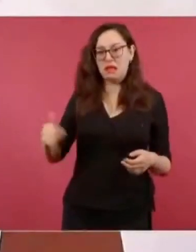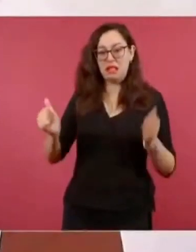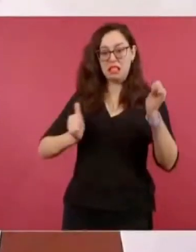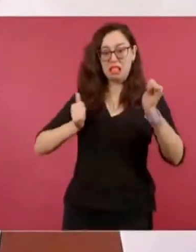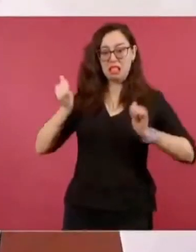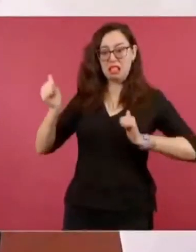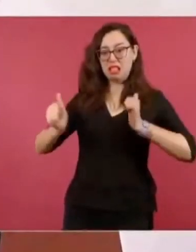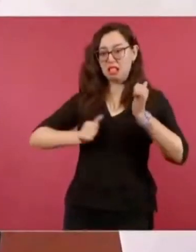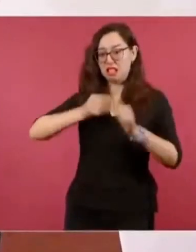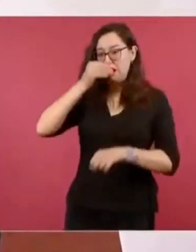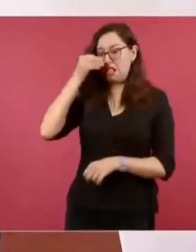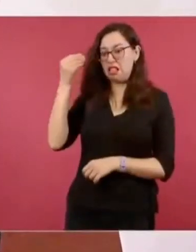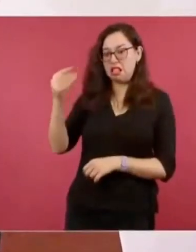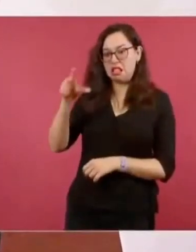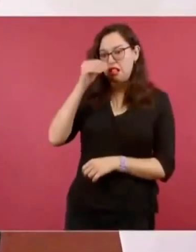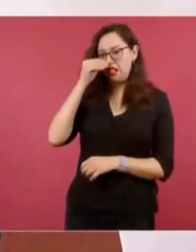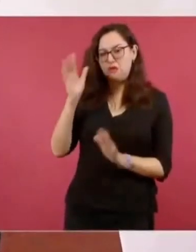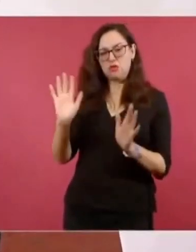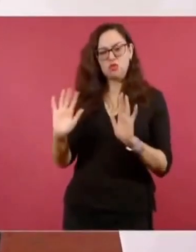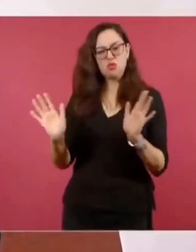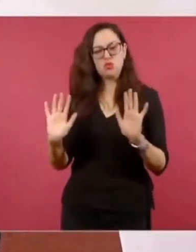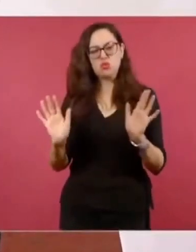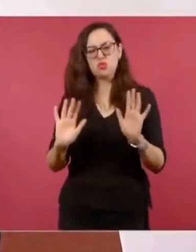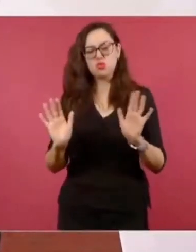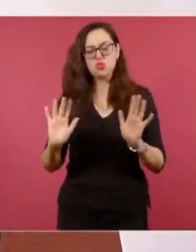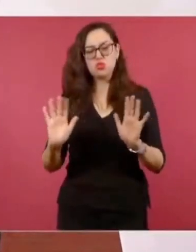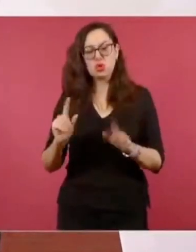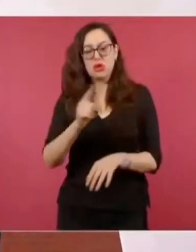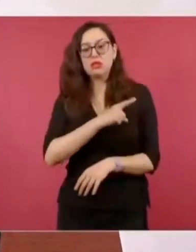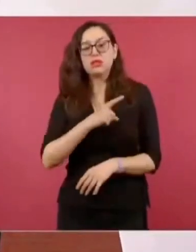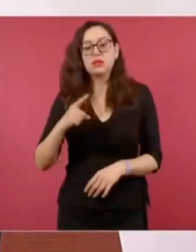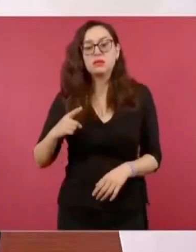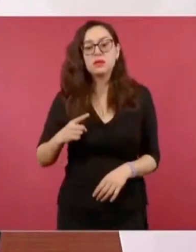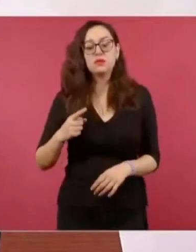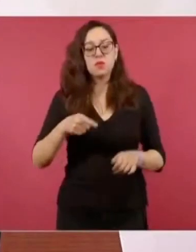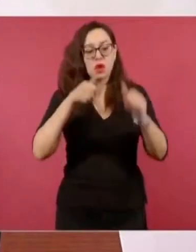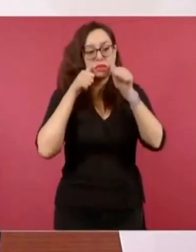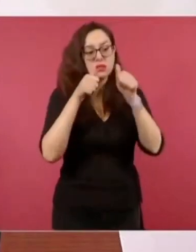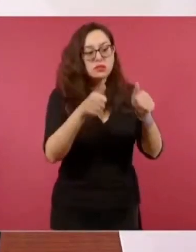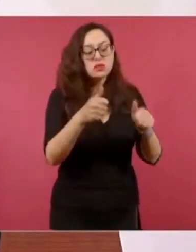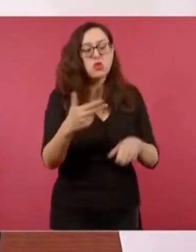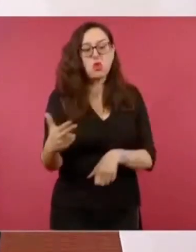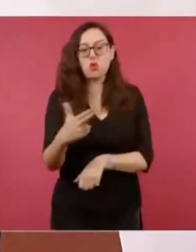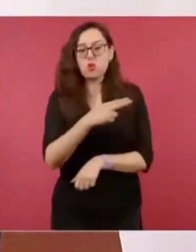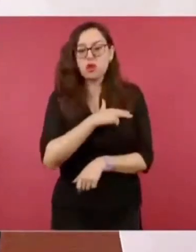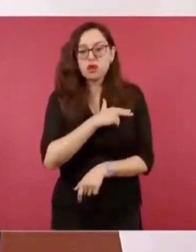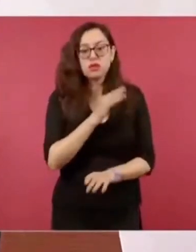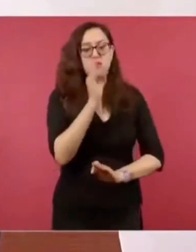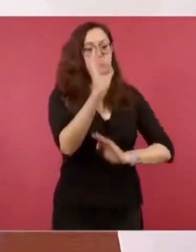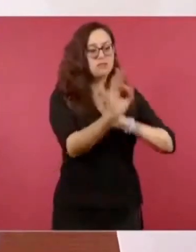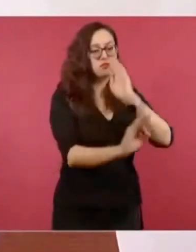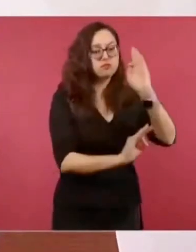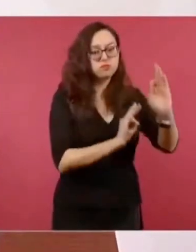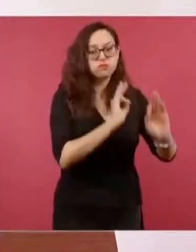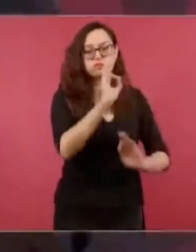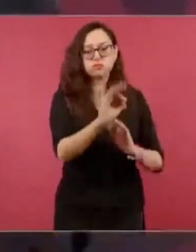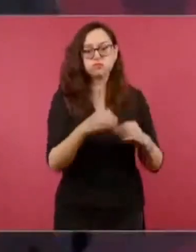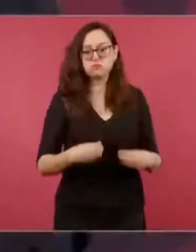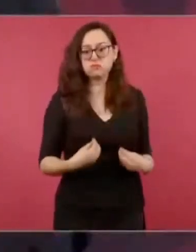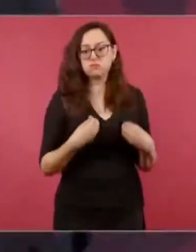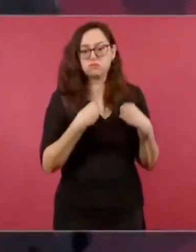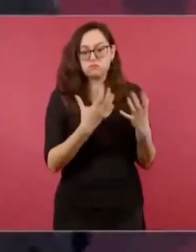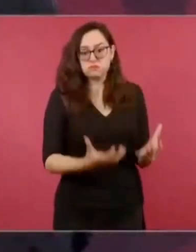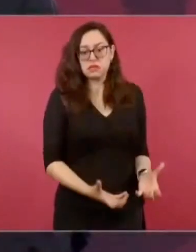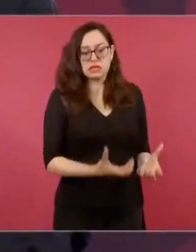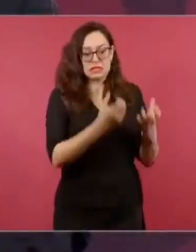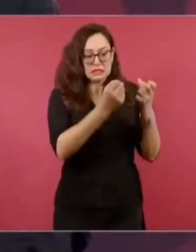seguir atendiendo a los heridos y salvar vidas,